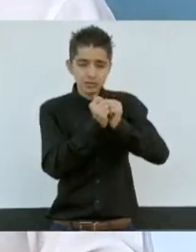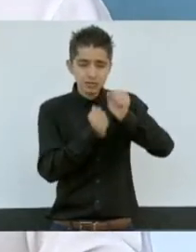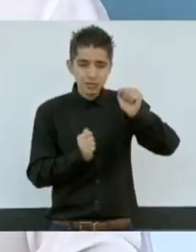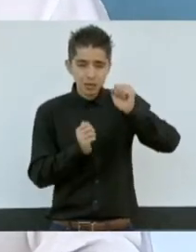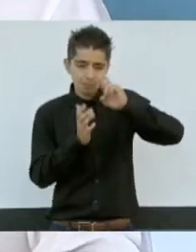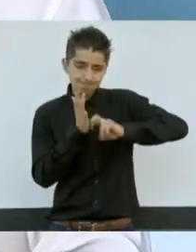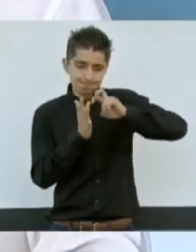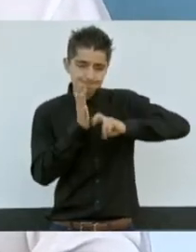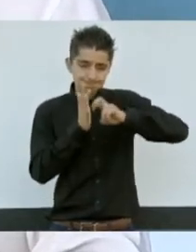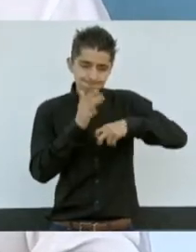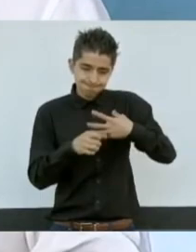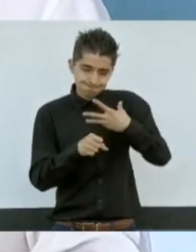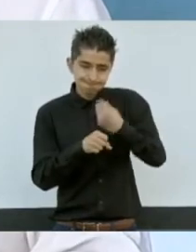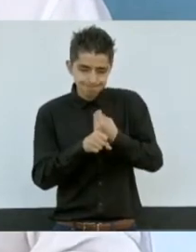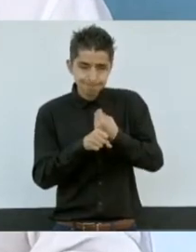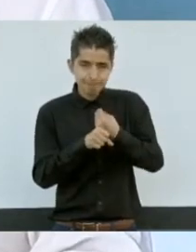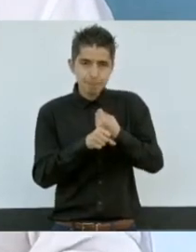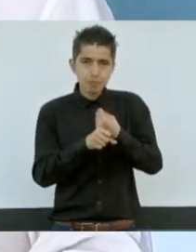Guardia Nacional.